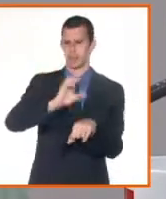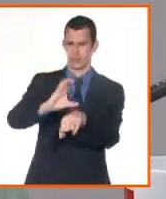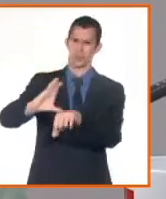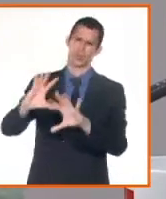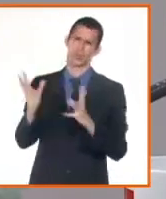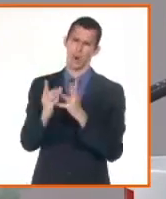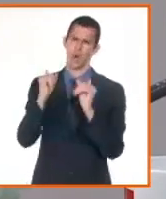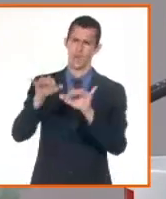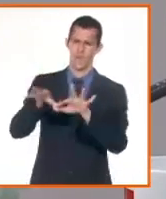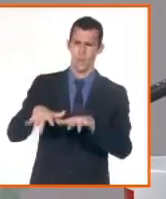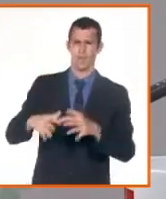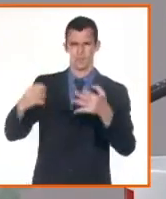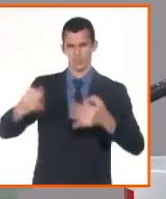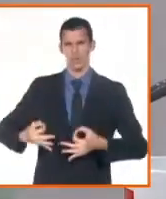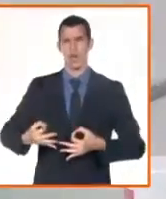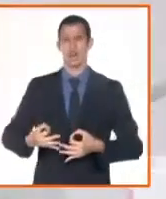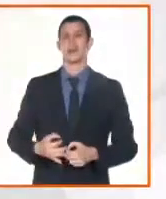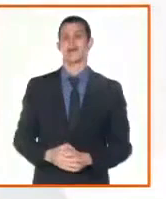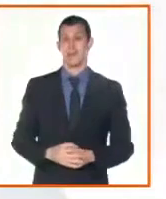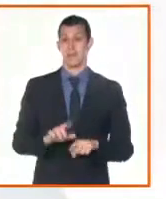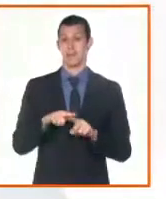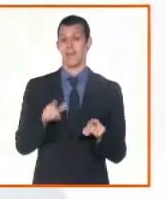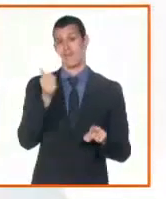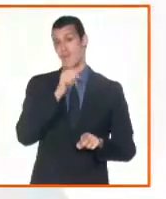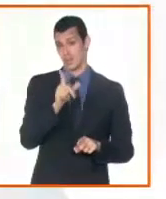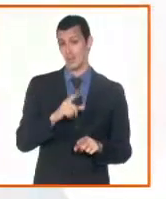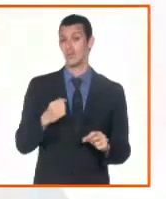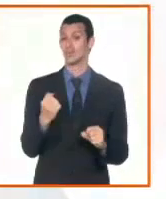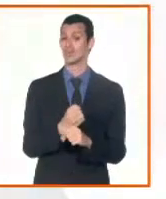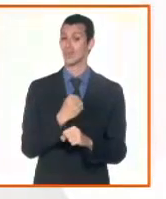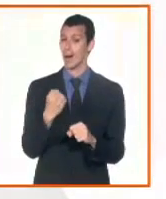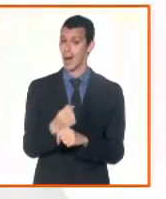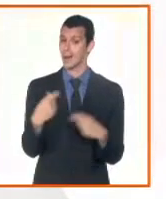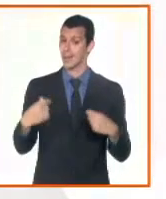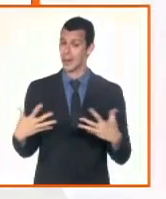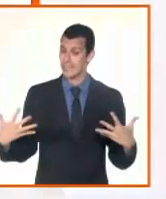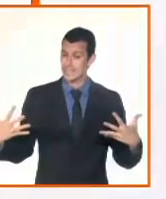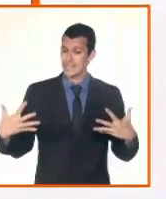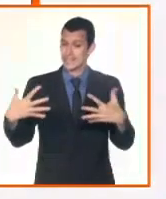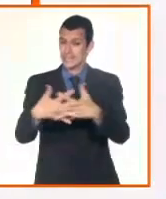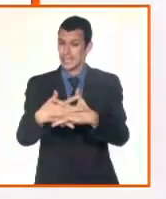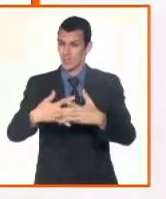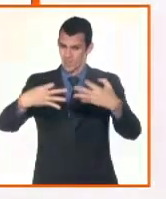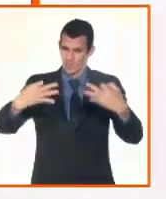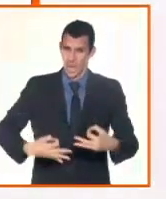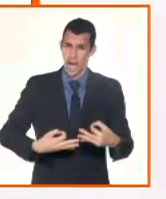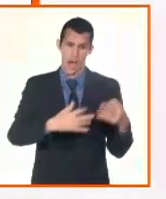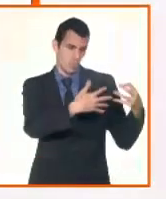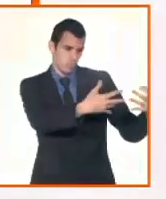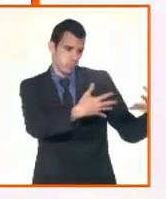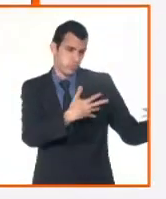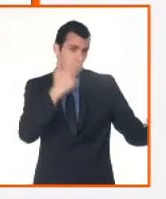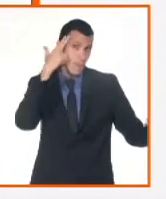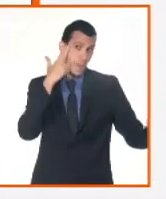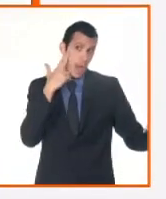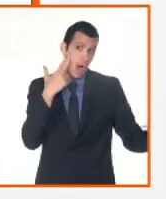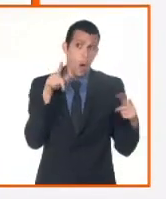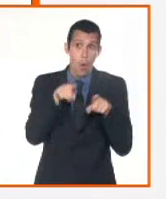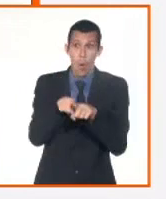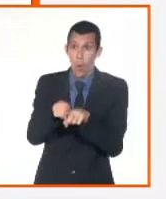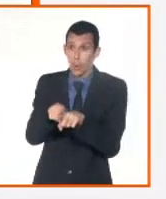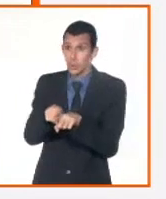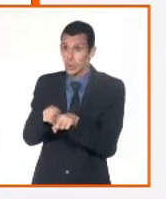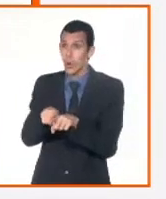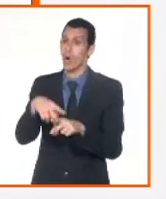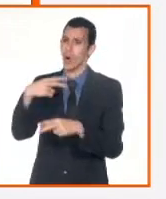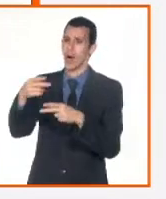poder gestionar e interrelacionar la información. Y ya en la etapa de transformación digital vamos